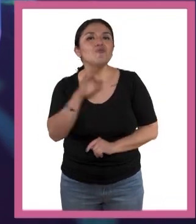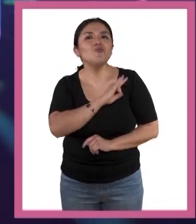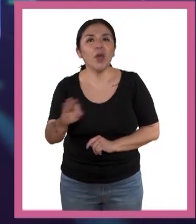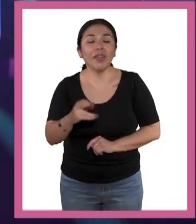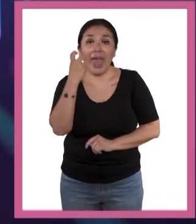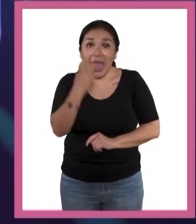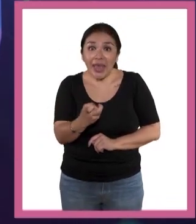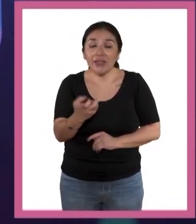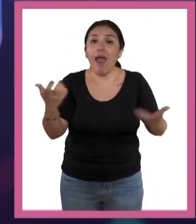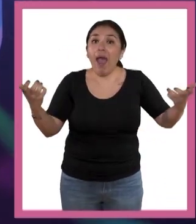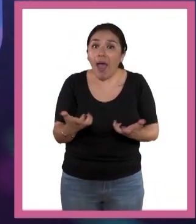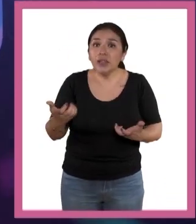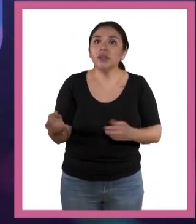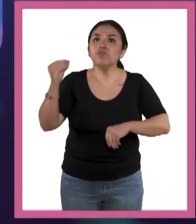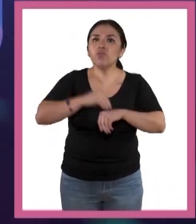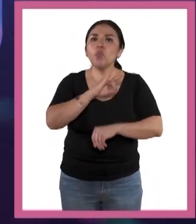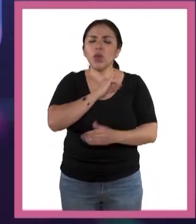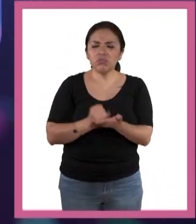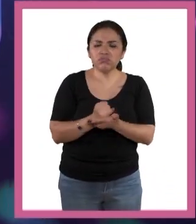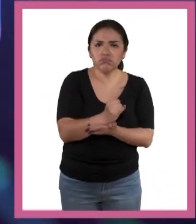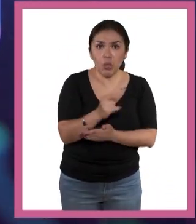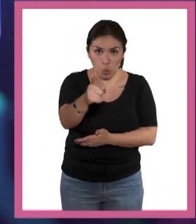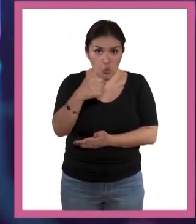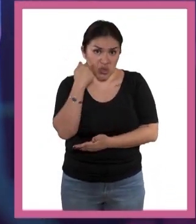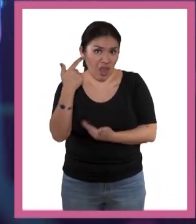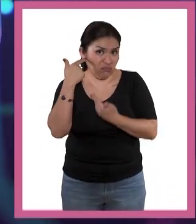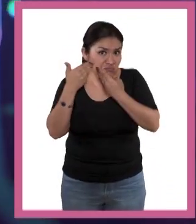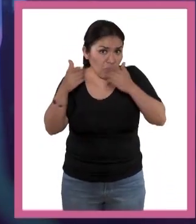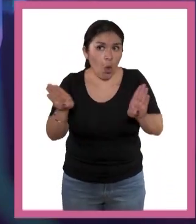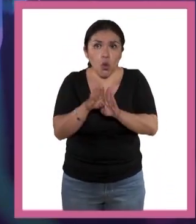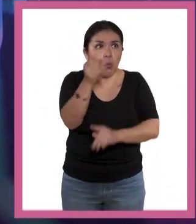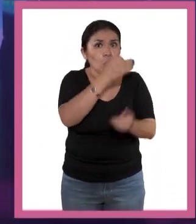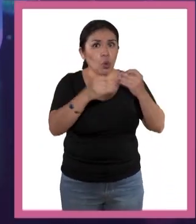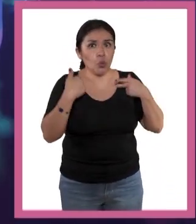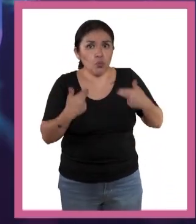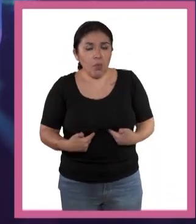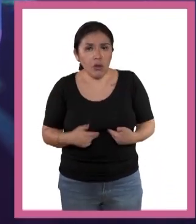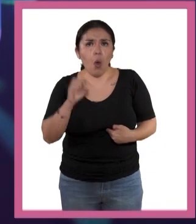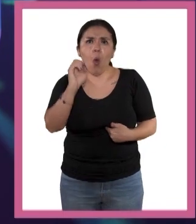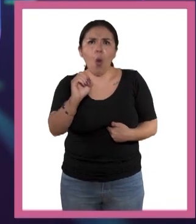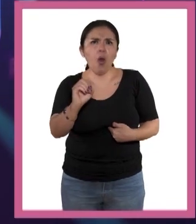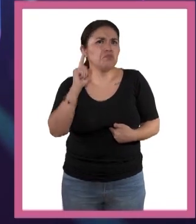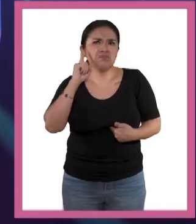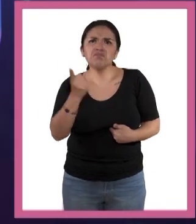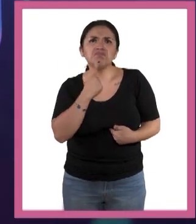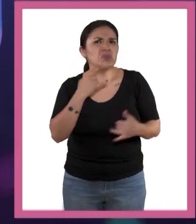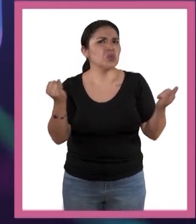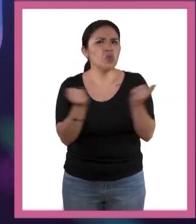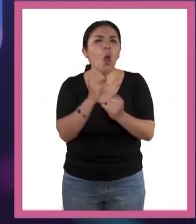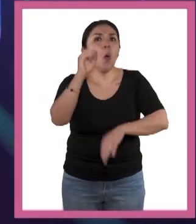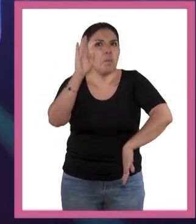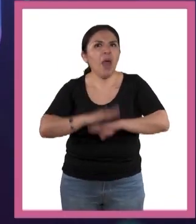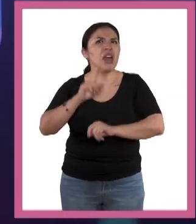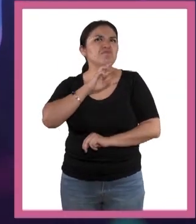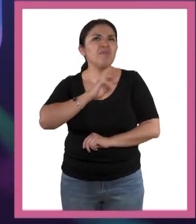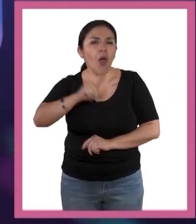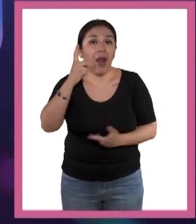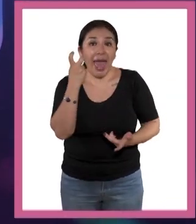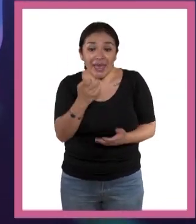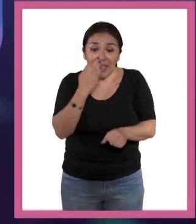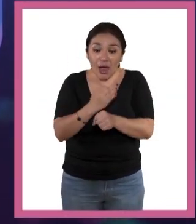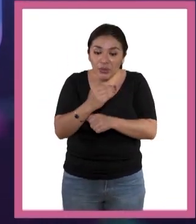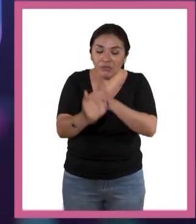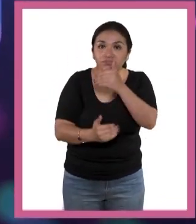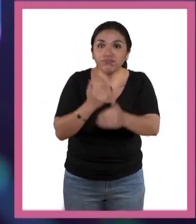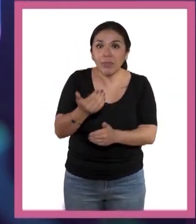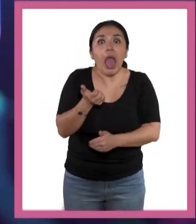hecho tienen la capacidad de elegir, ¿quieres escuchar igual que el resto de los humanos o quieres escuchar mejor que el resto de los humanos? Estamos ya en ese